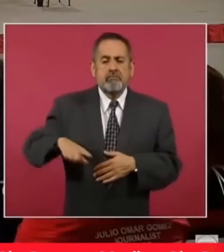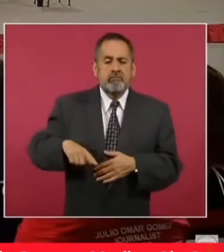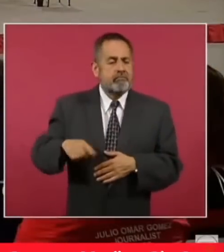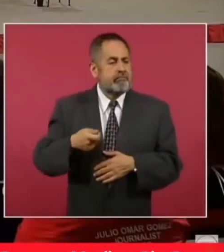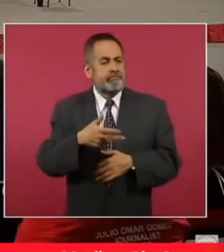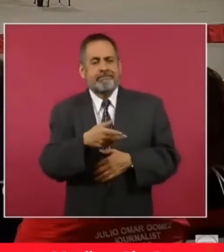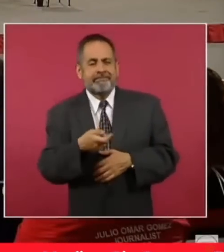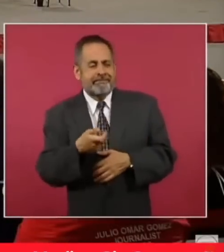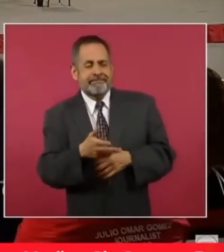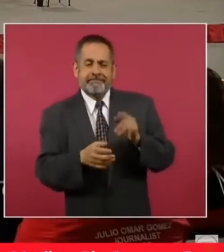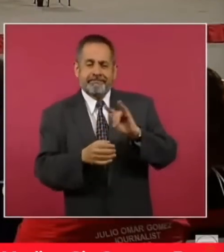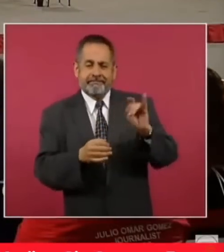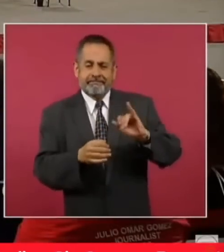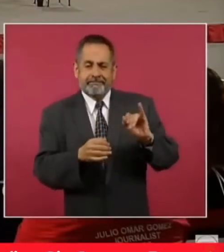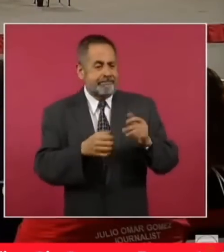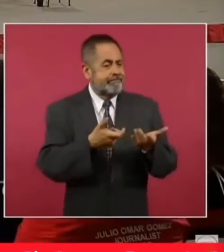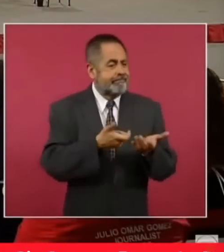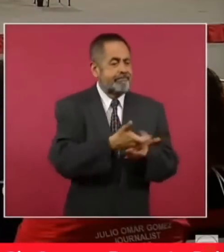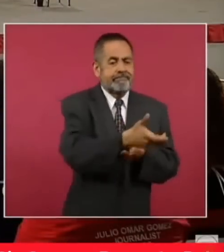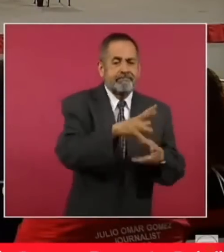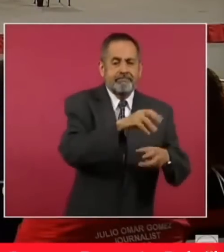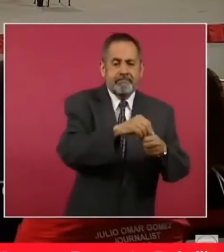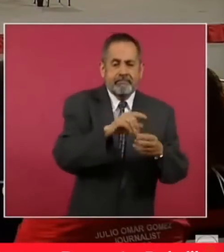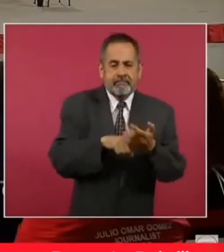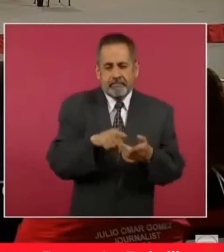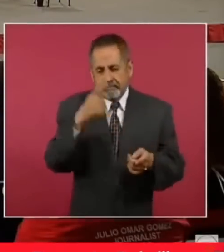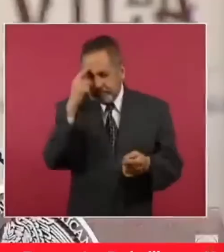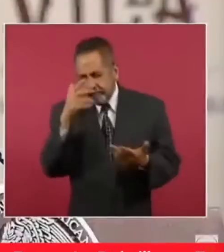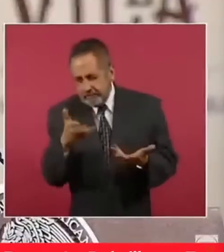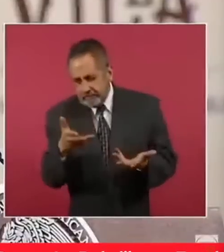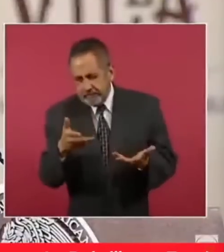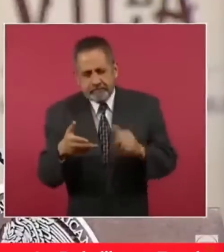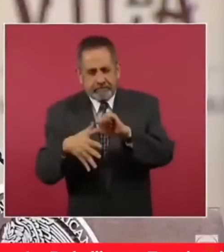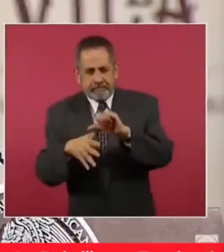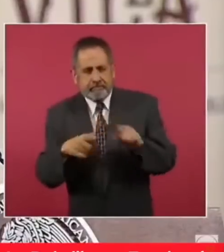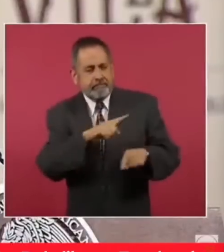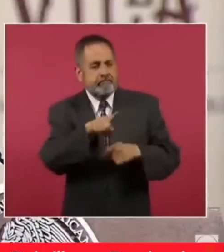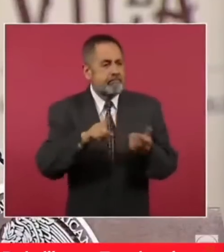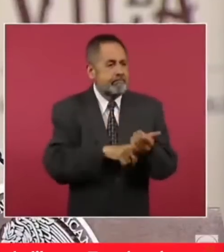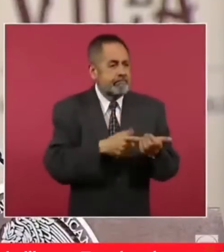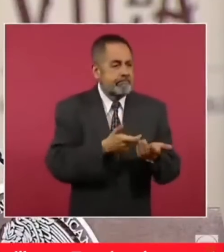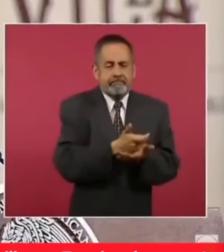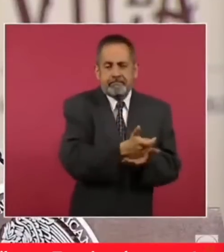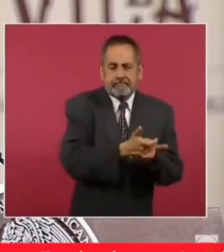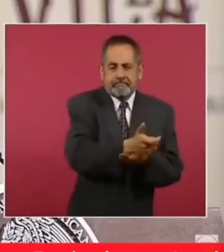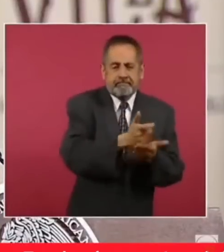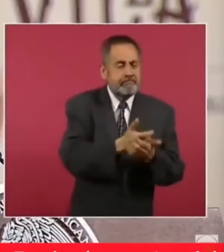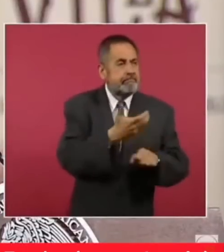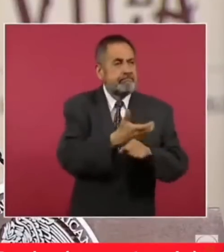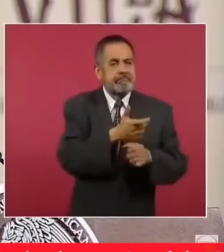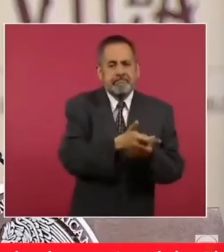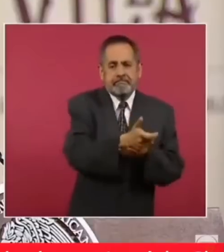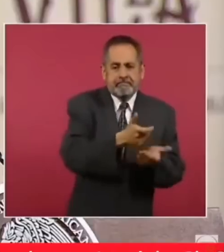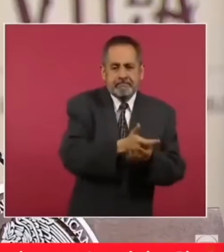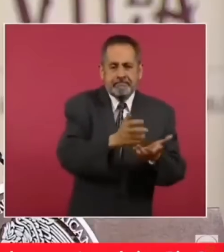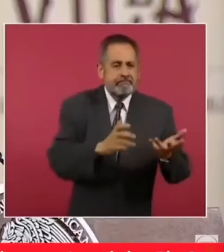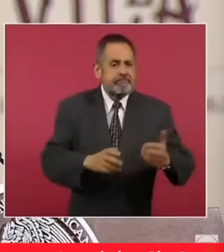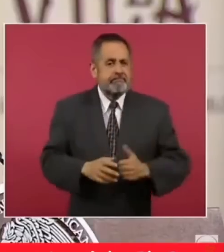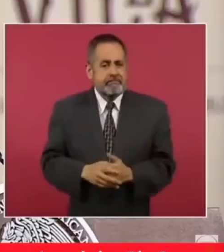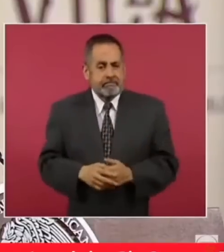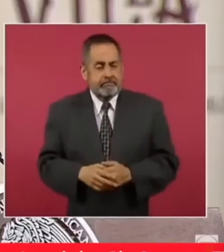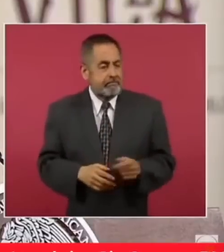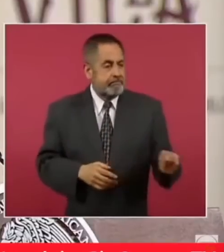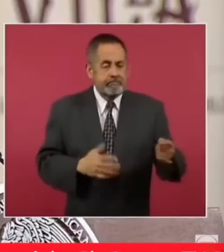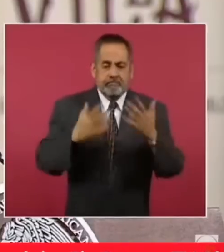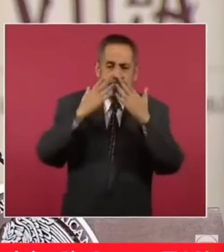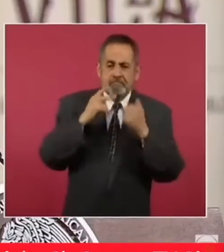América Latina. ¿Por qué? Juzgue usted. Estos autores que luego, sus dichos, sin